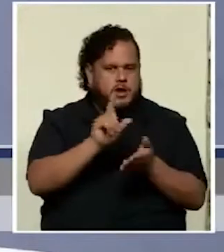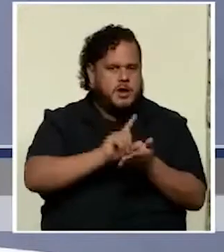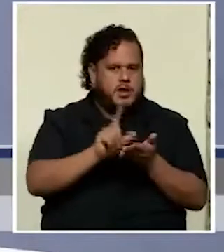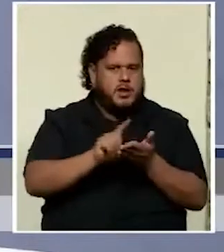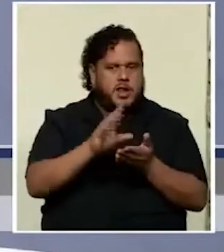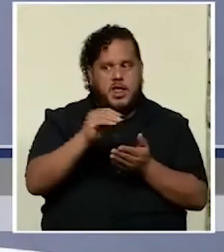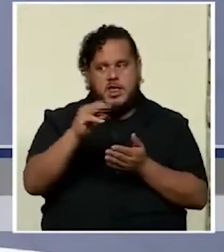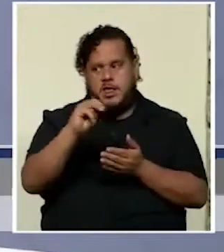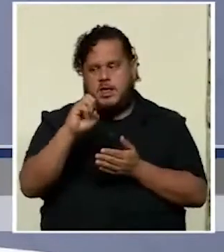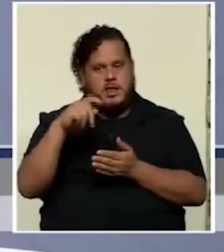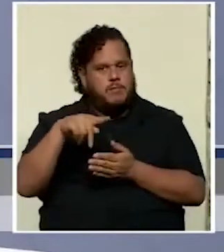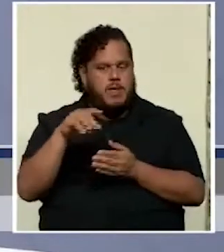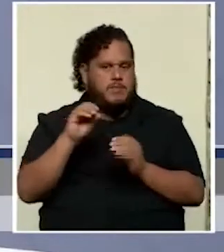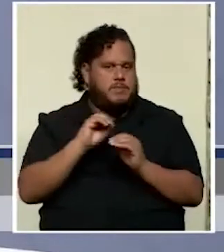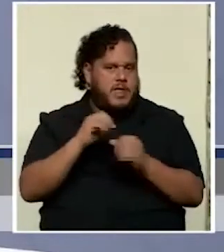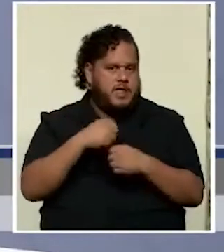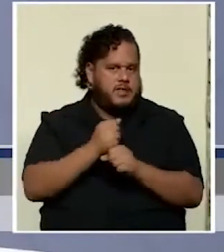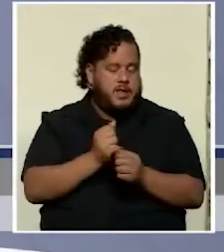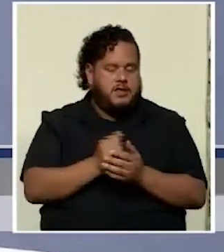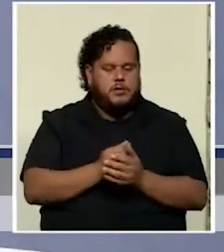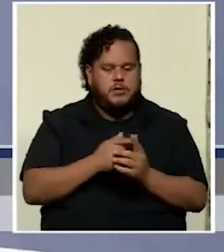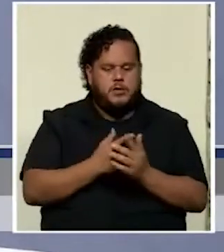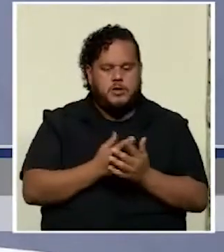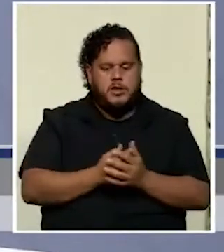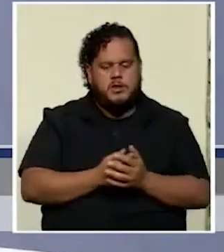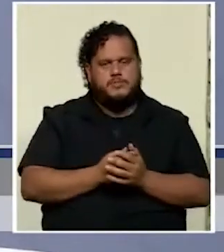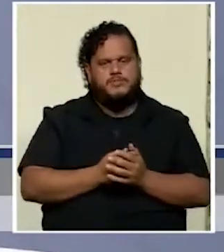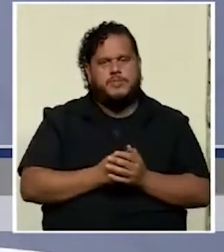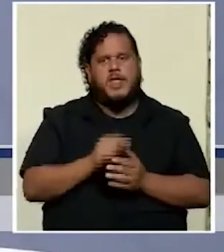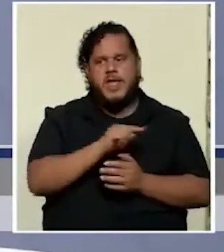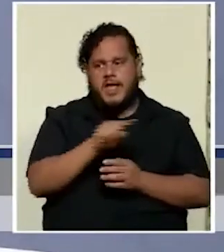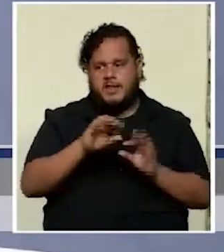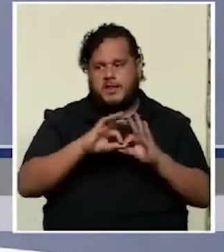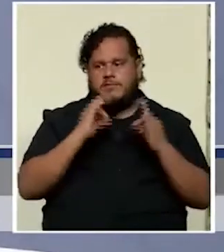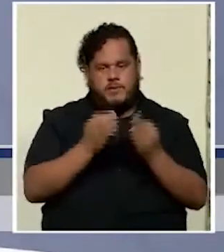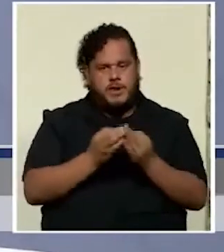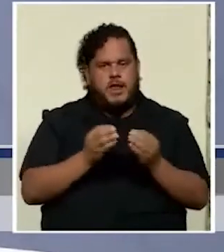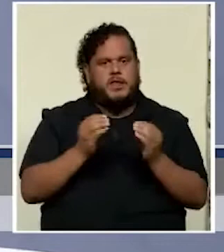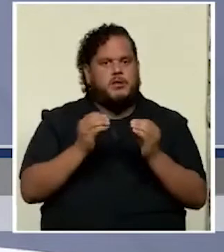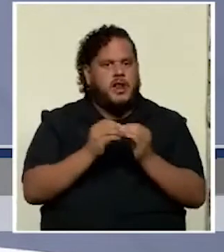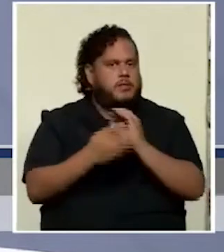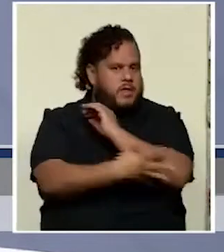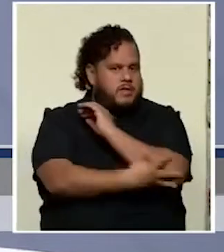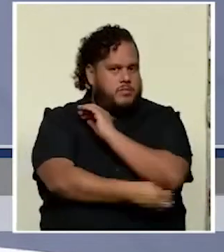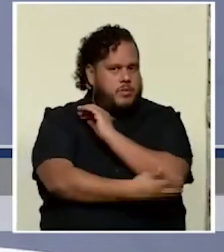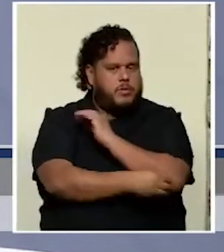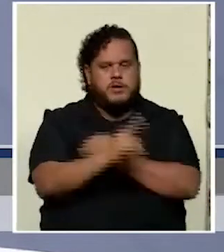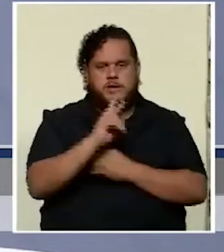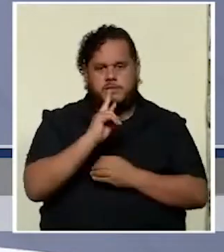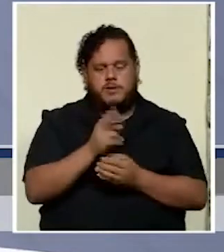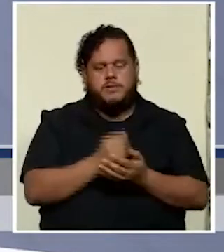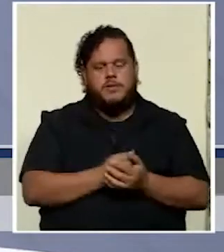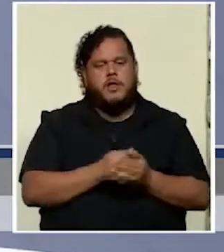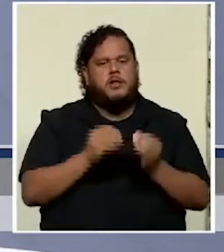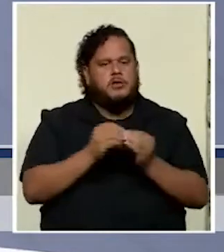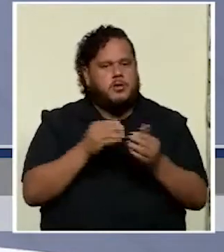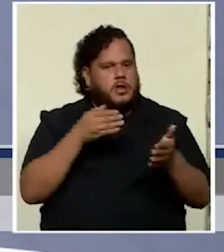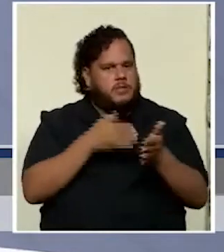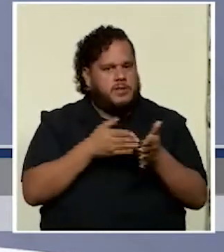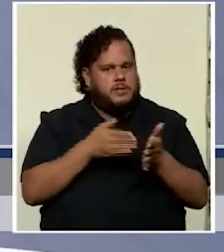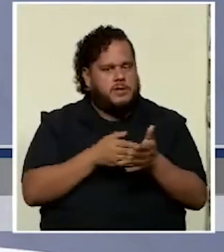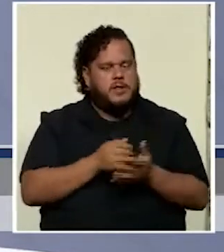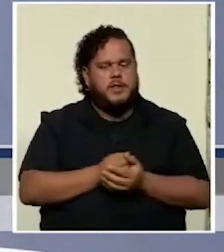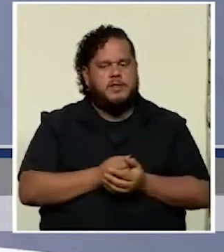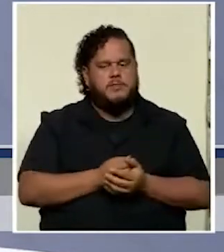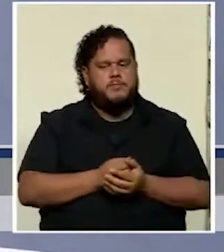ministerio y entonces esas familias que son las más pobres verdad son las más afectadas